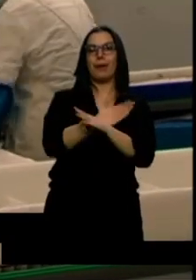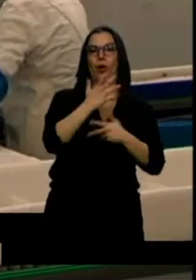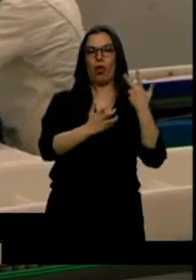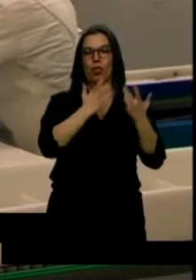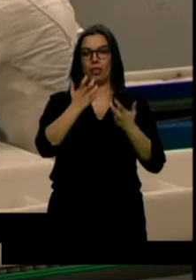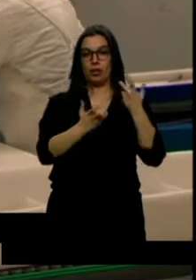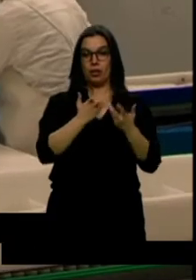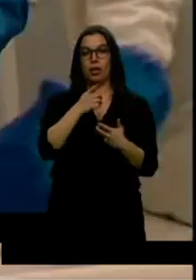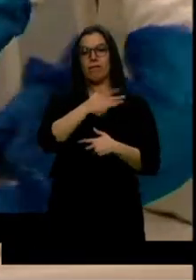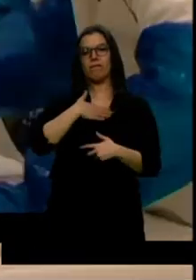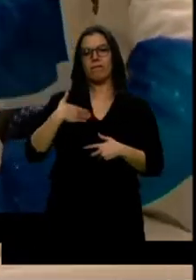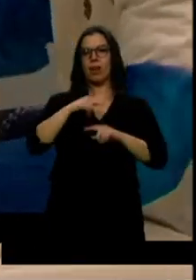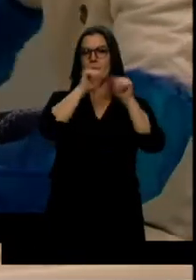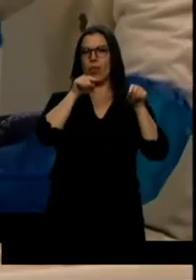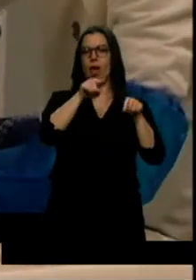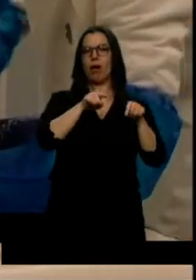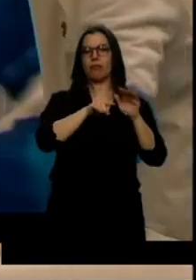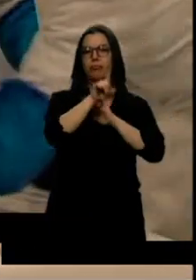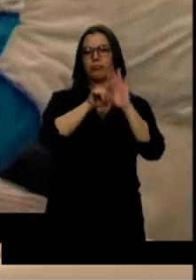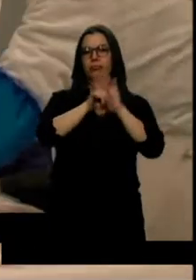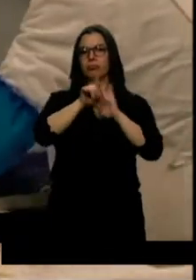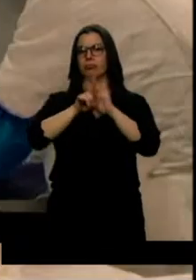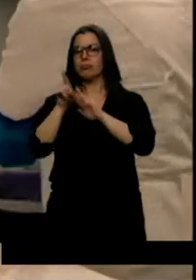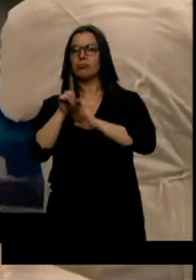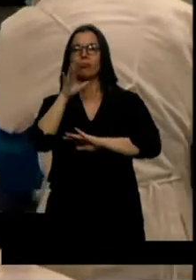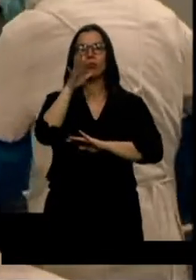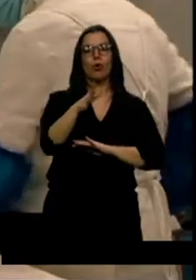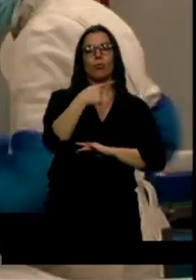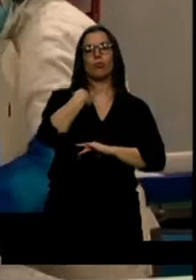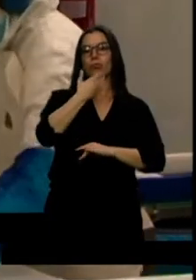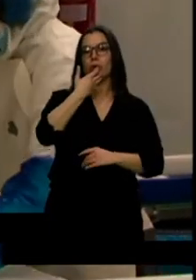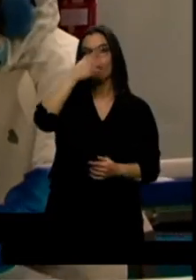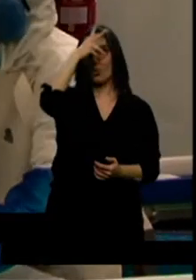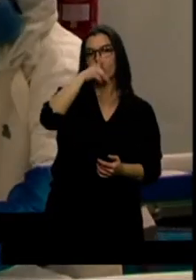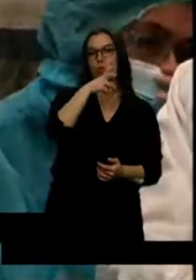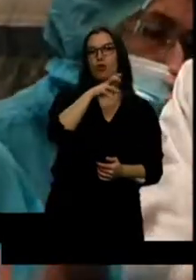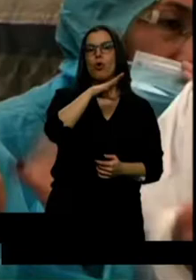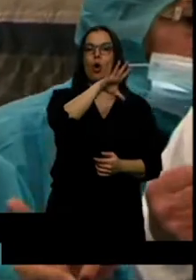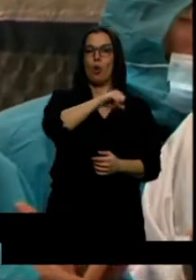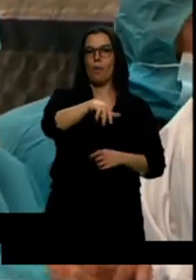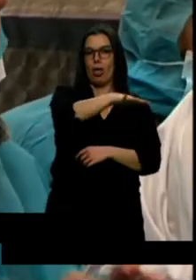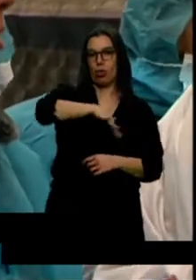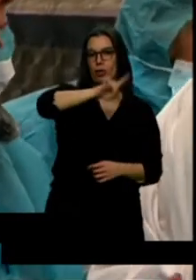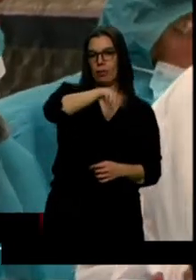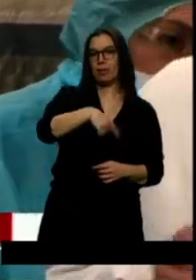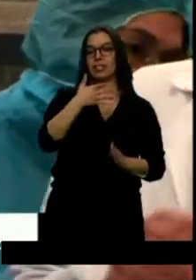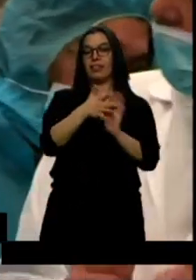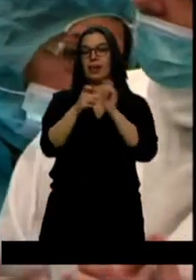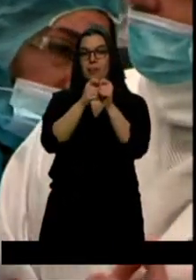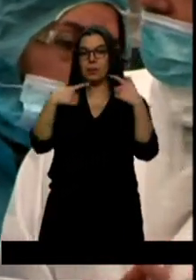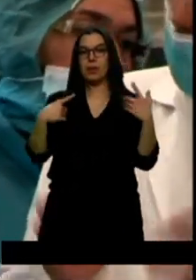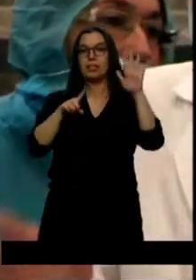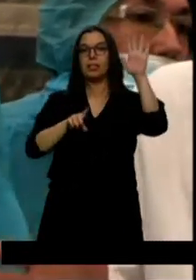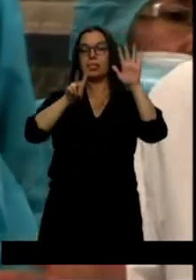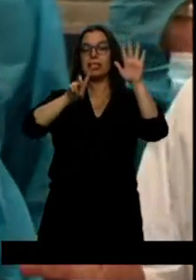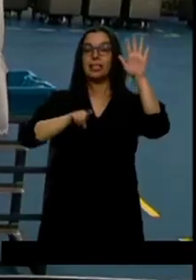provincia. Los pollos proceden de granjas de la zona y eso ha supuesto, además, un incremento de 78 trabajadores en estas explotaciones